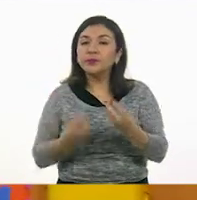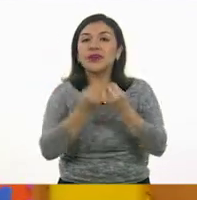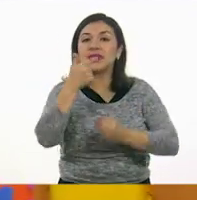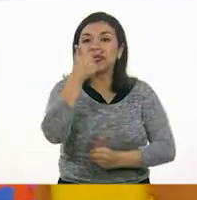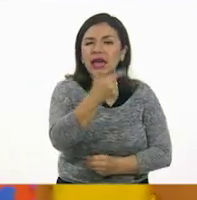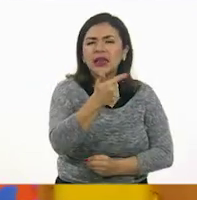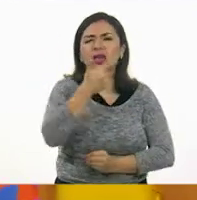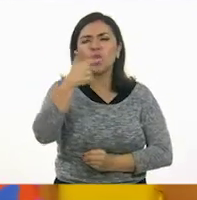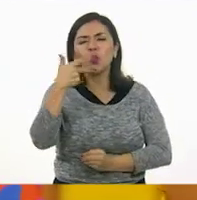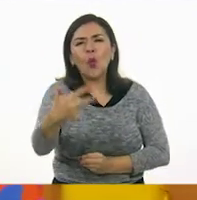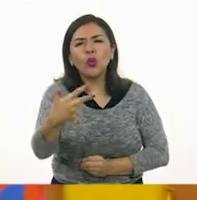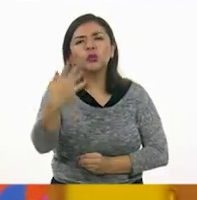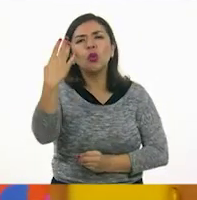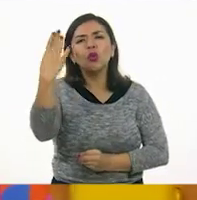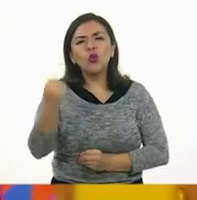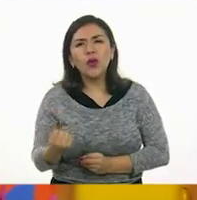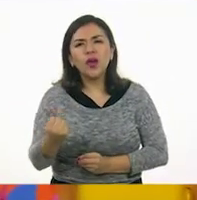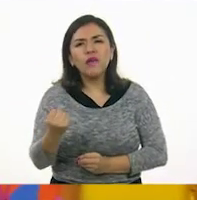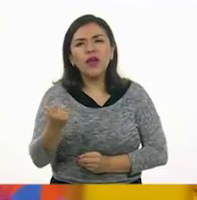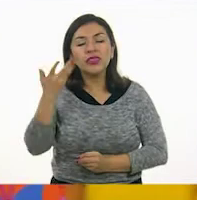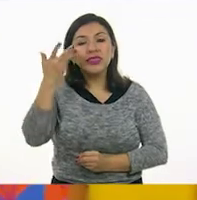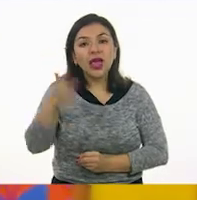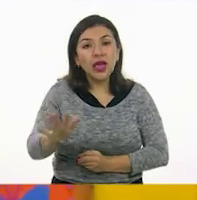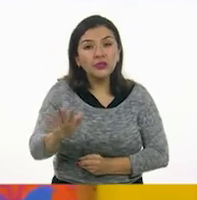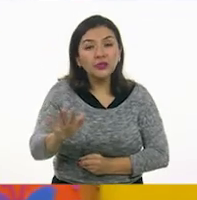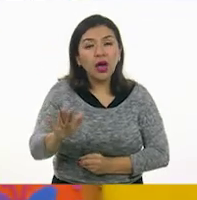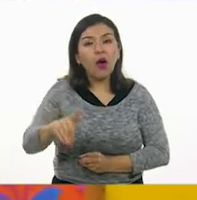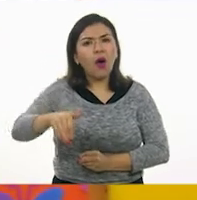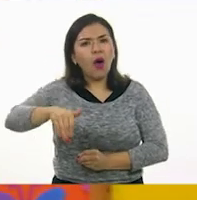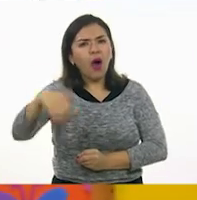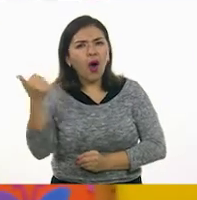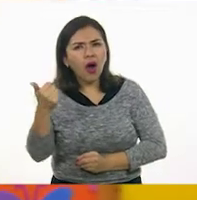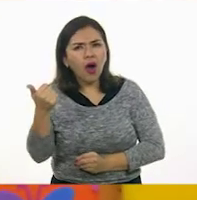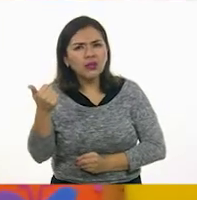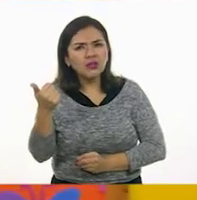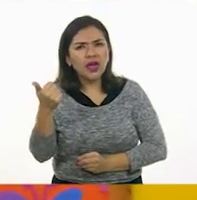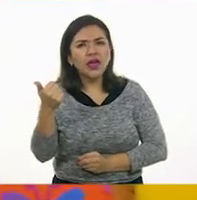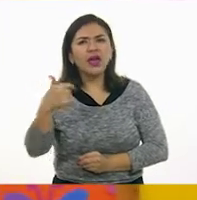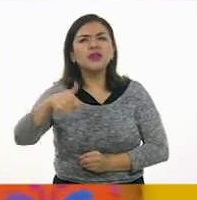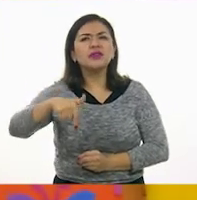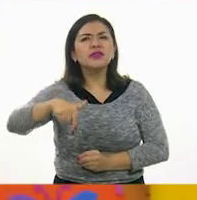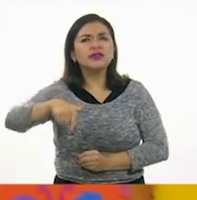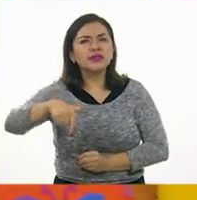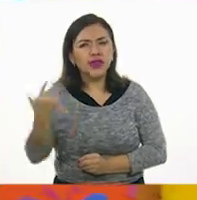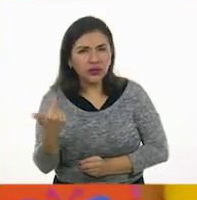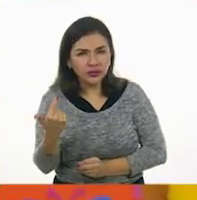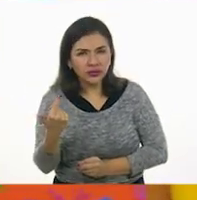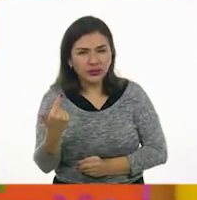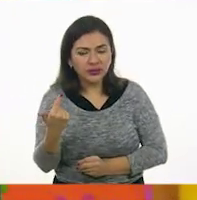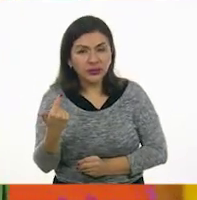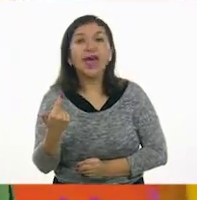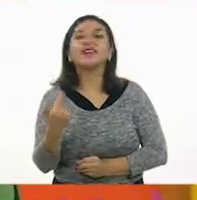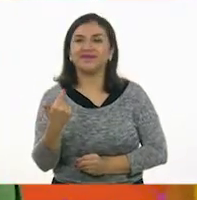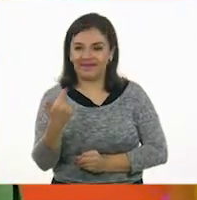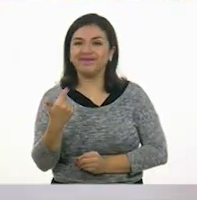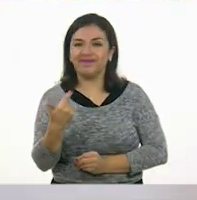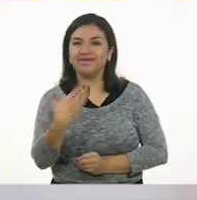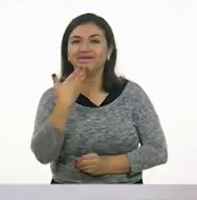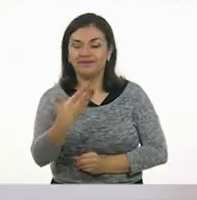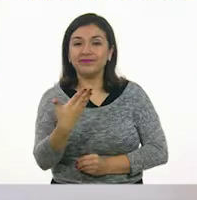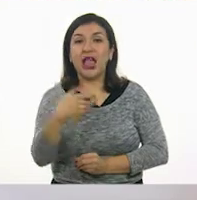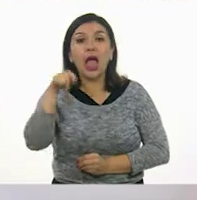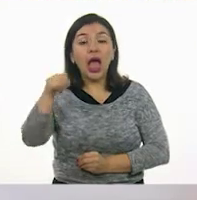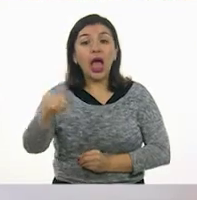Siete, ocho, nueve, diez, once y dos. Entonces,